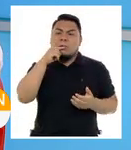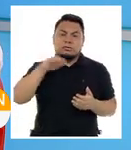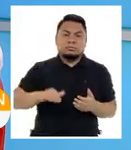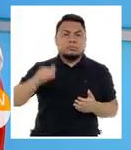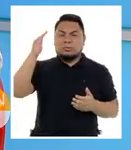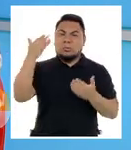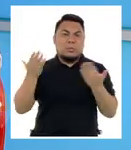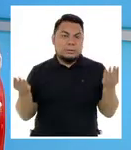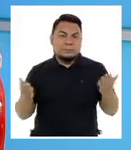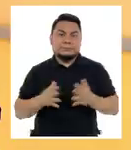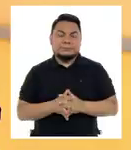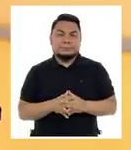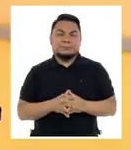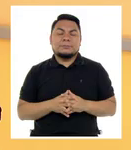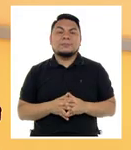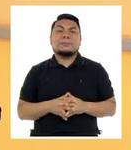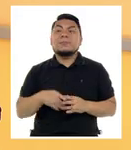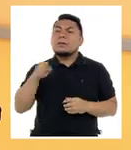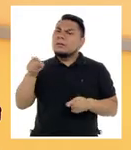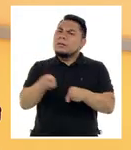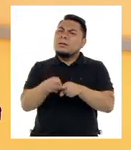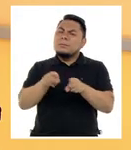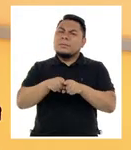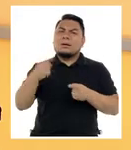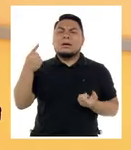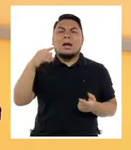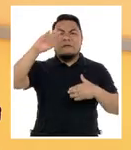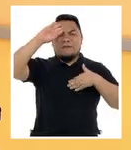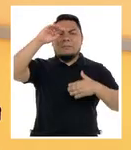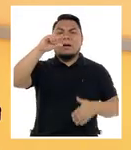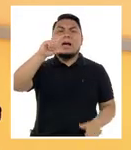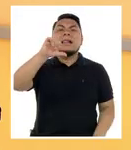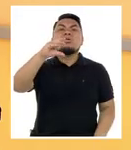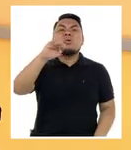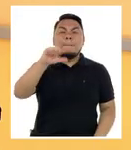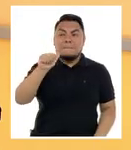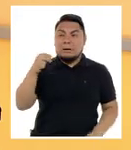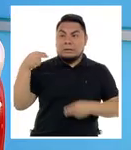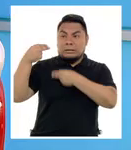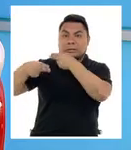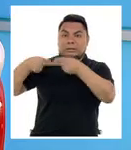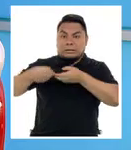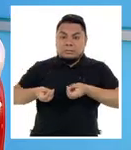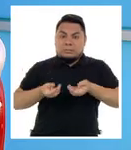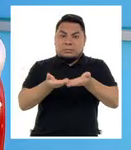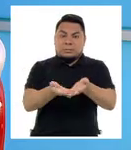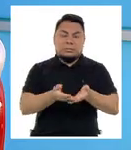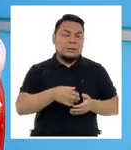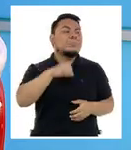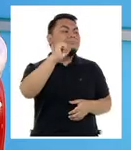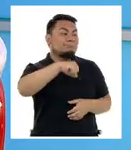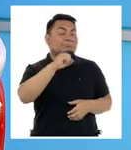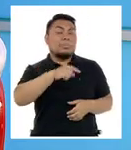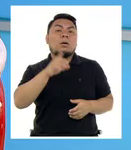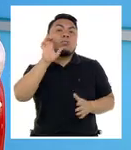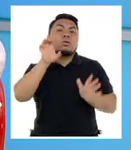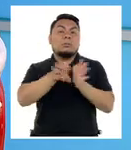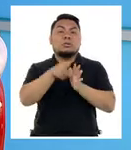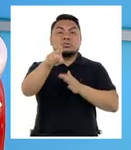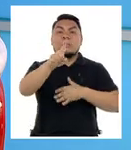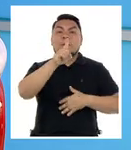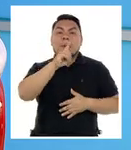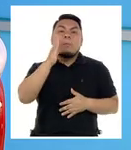menos edad. Doctor, decía que además es hereditaria. Claro, glaucoma es una enfermedad que se hereda, quiere decir, si mis abuelos o mis papás